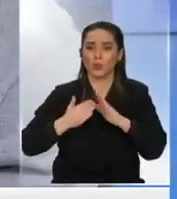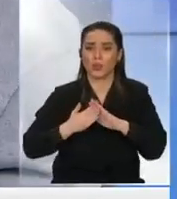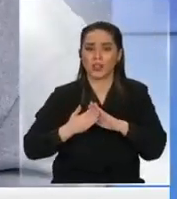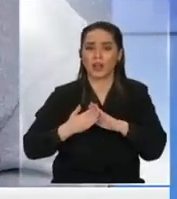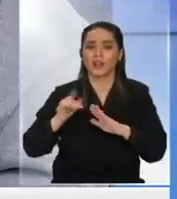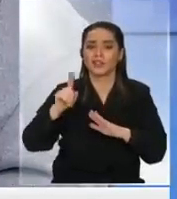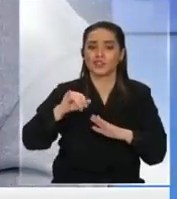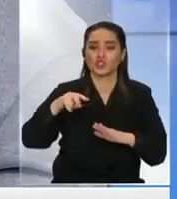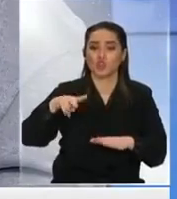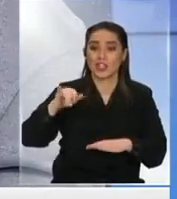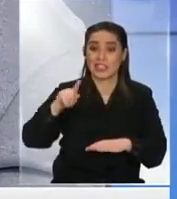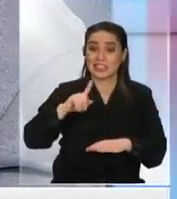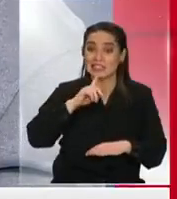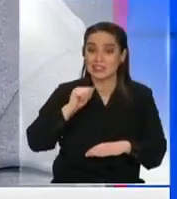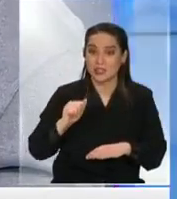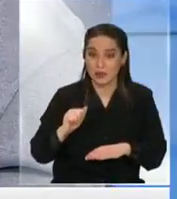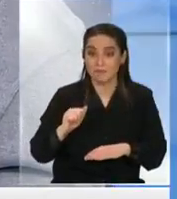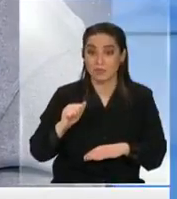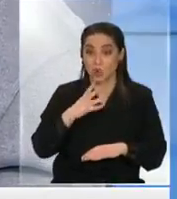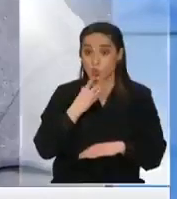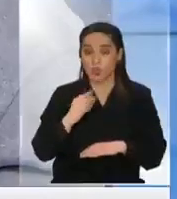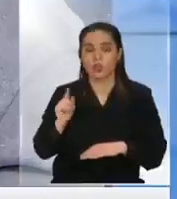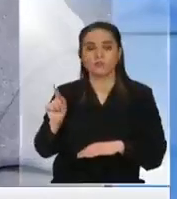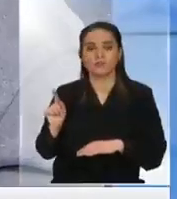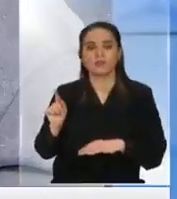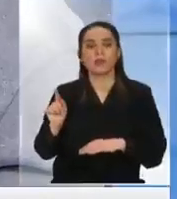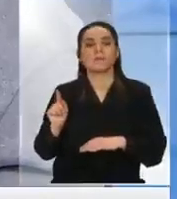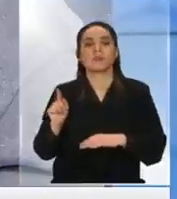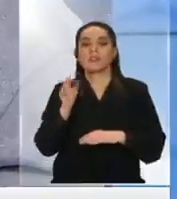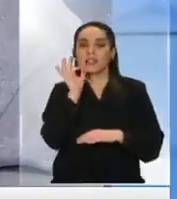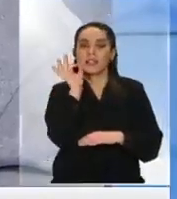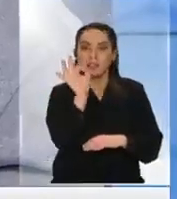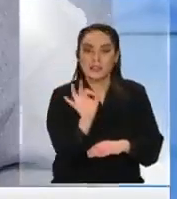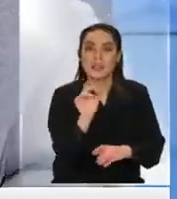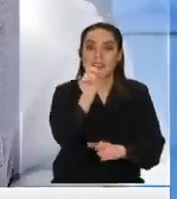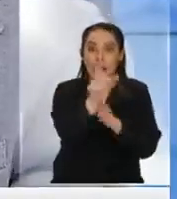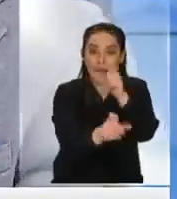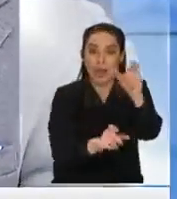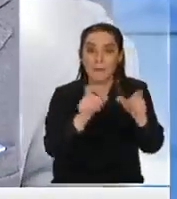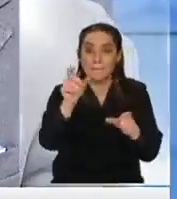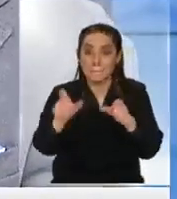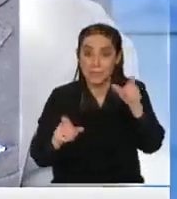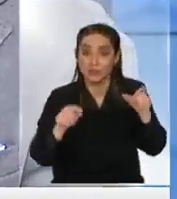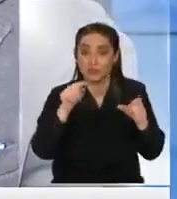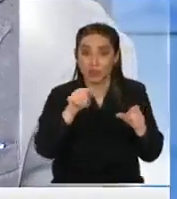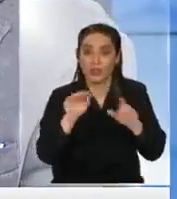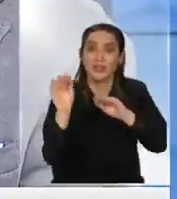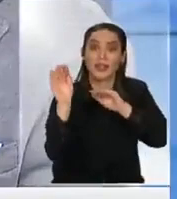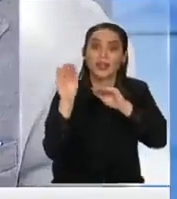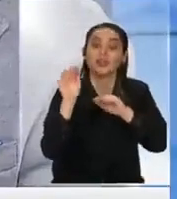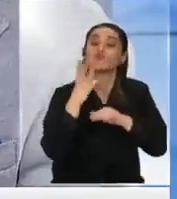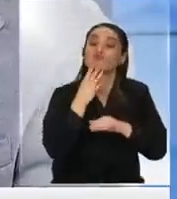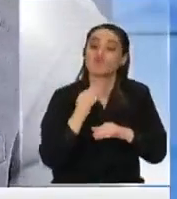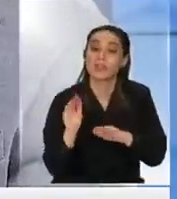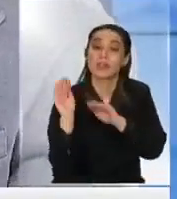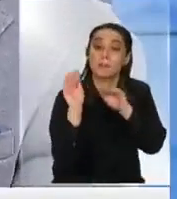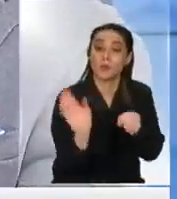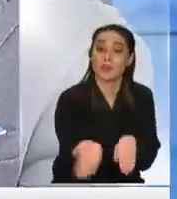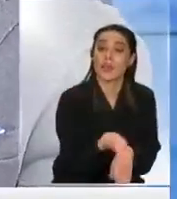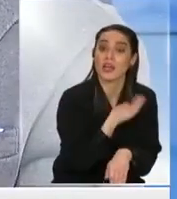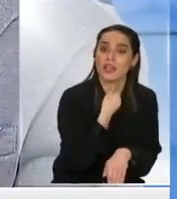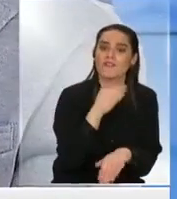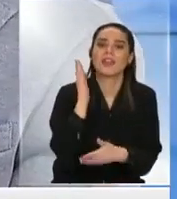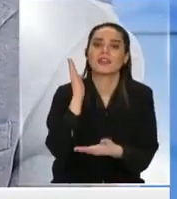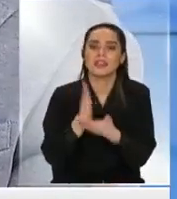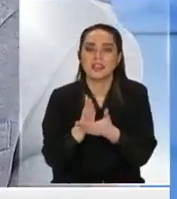decía a estos a los judíos que apoyan a Jadu habría que meterlos a la cámara de puntos suspensivos o sea es gente llena de